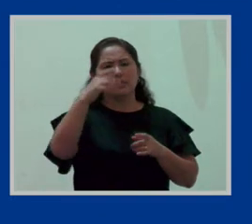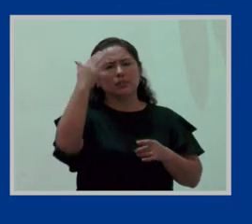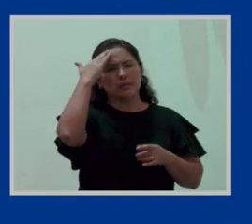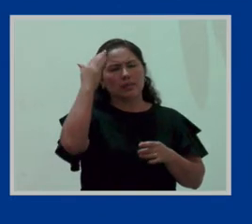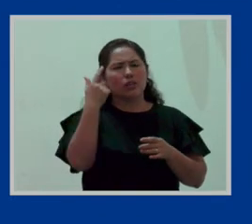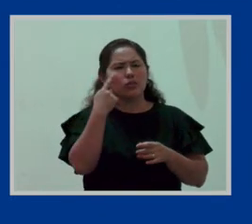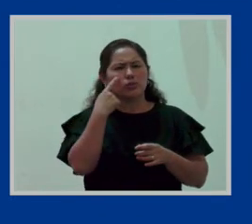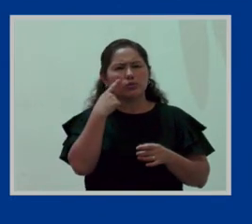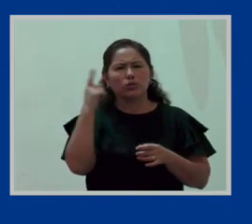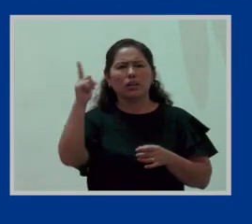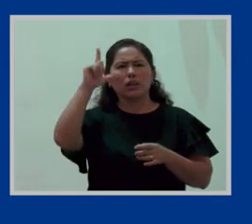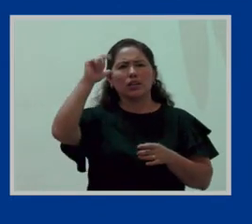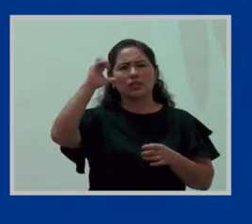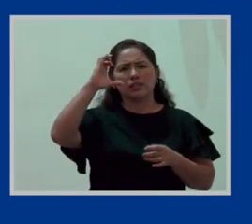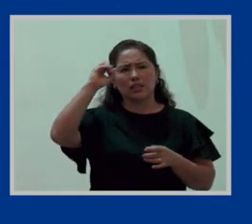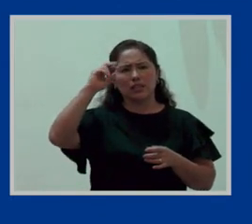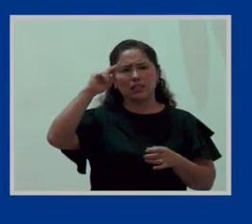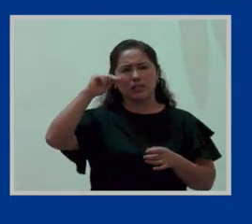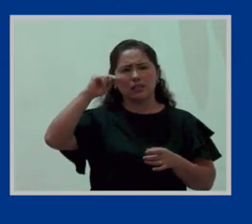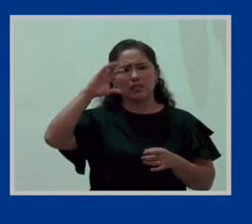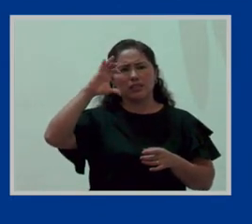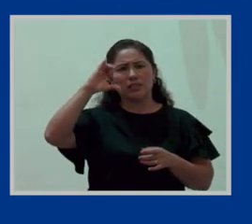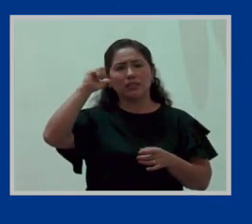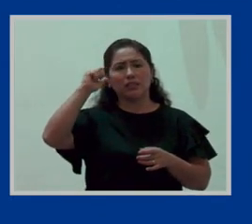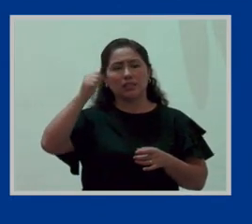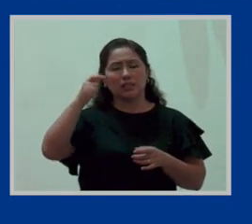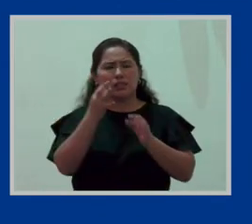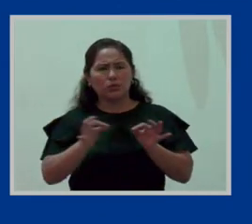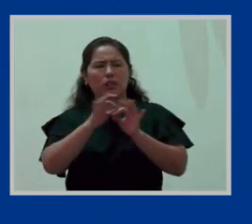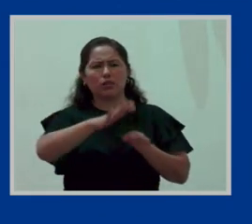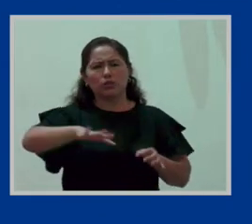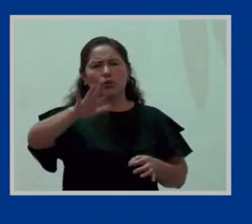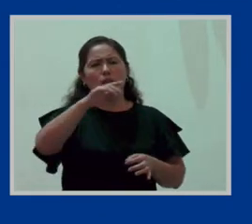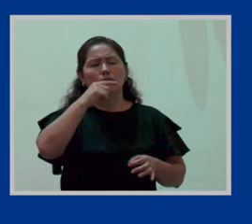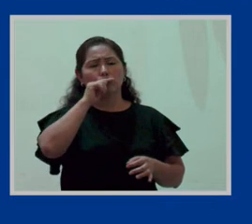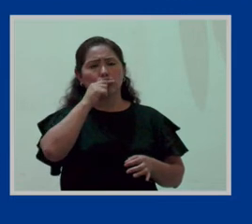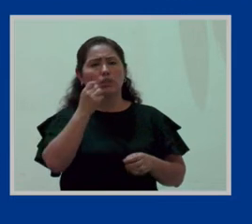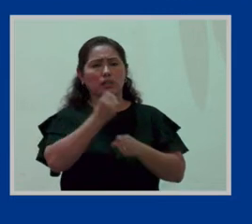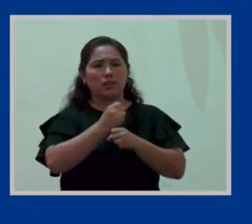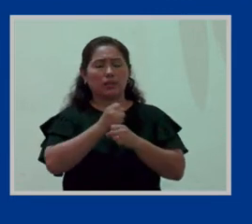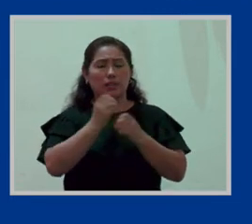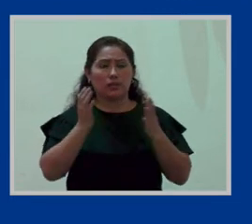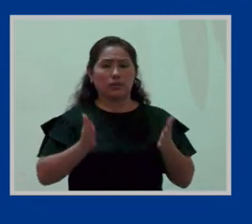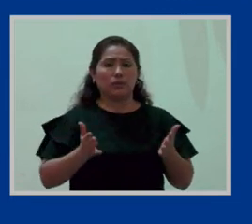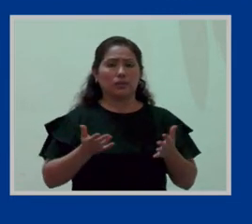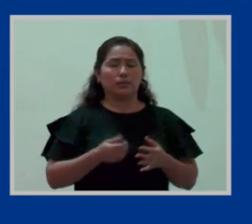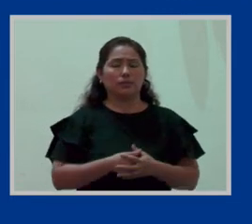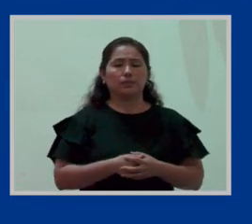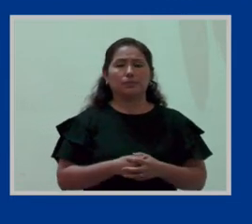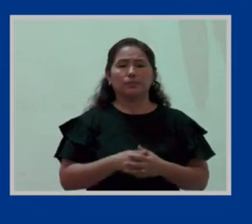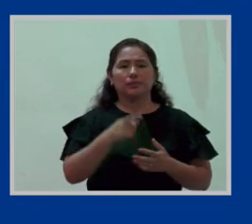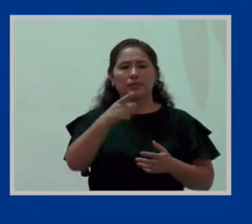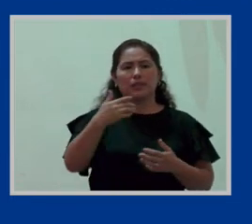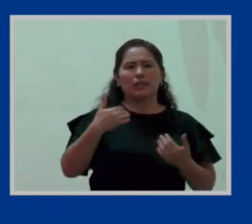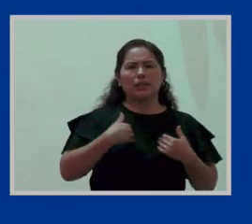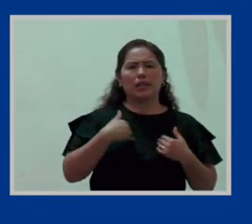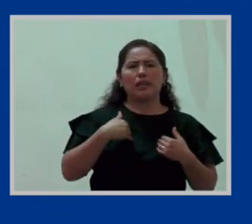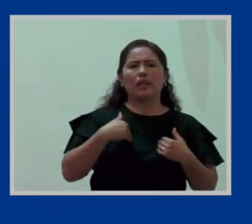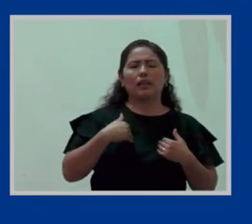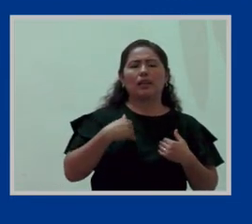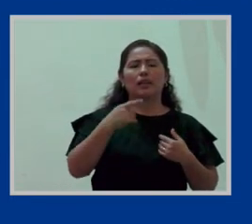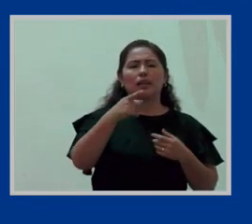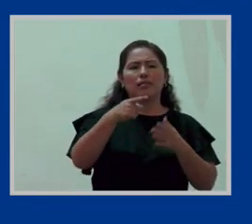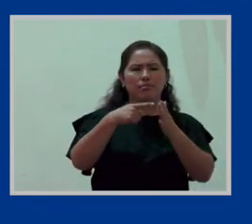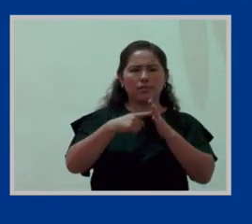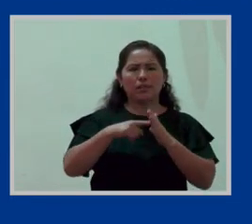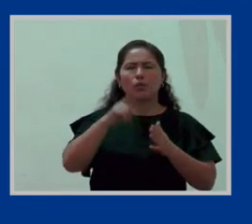que esta es una licencia pues para todas las mujeres trabajadoras en general. Bien. Tienen derecho a un día al año de licencia